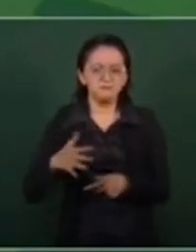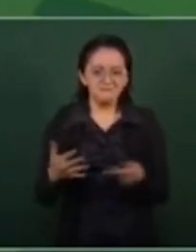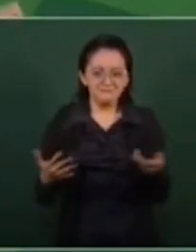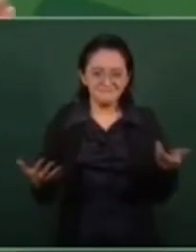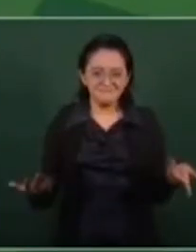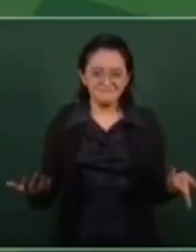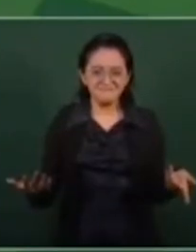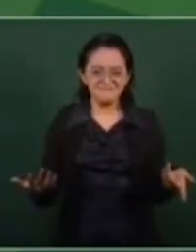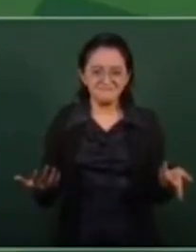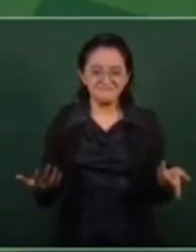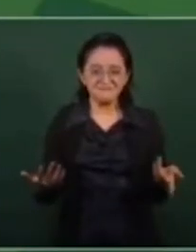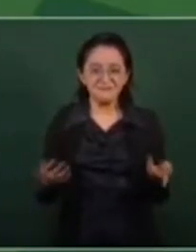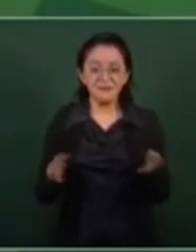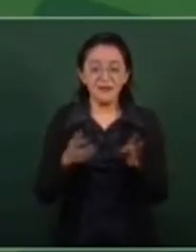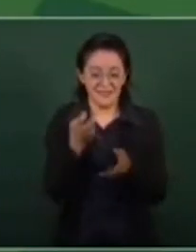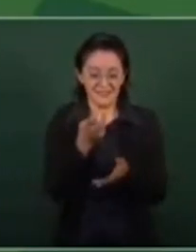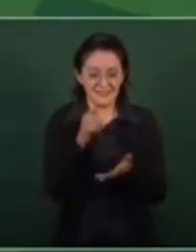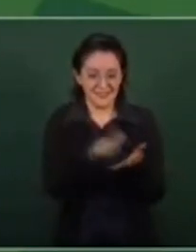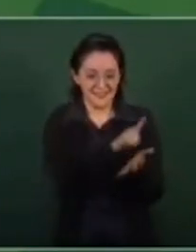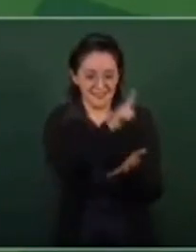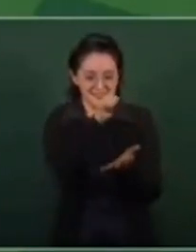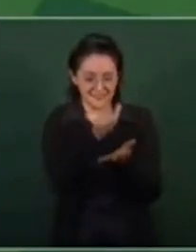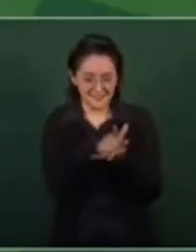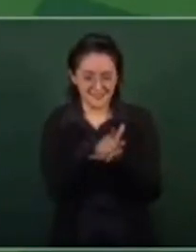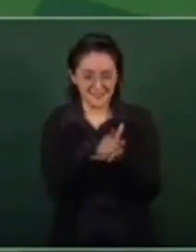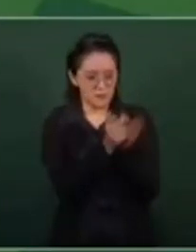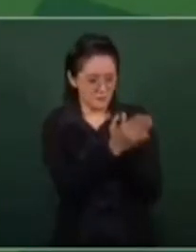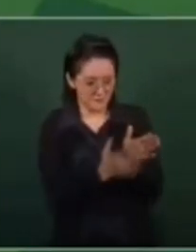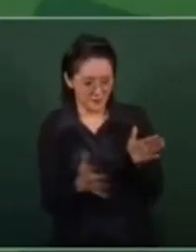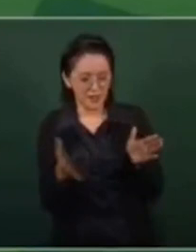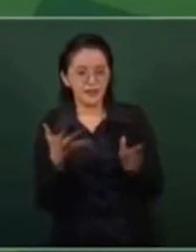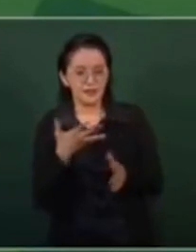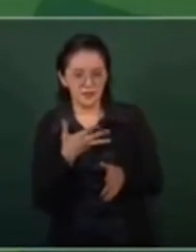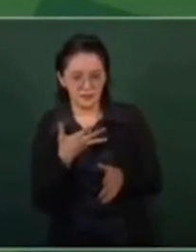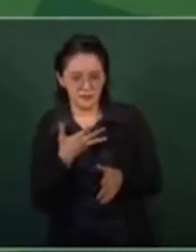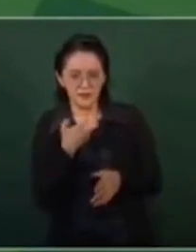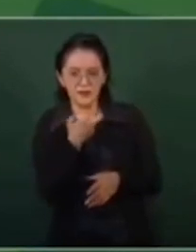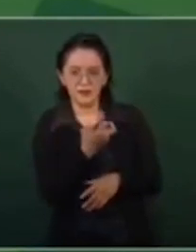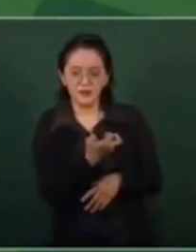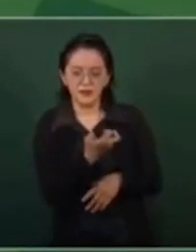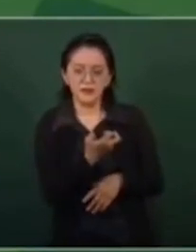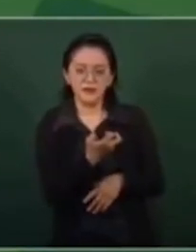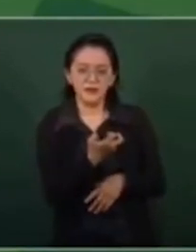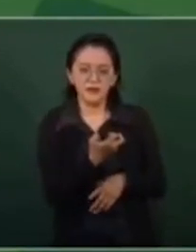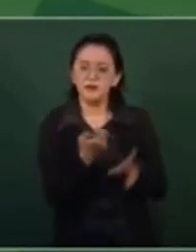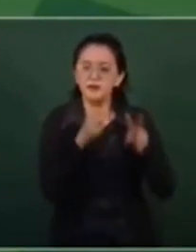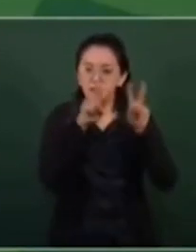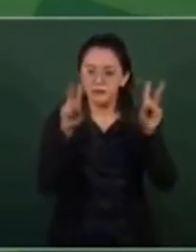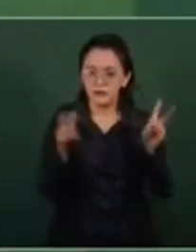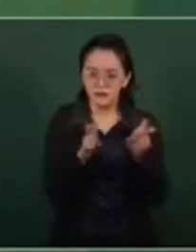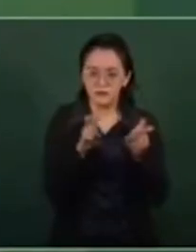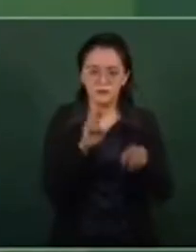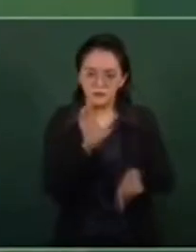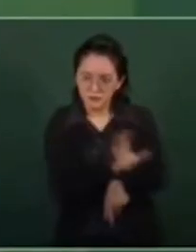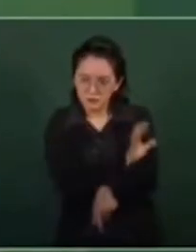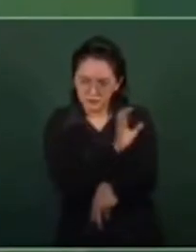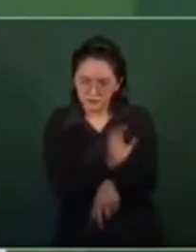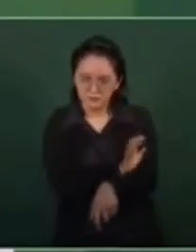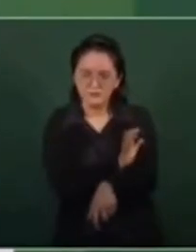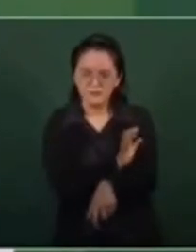con las leyes actuales que tienen que ver con el manejo de la industria eléctrica.